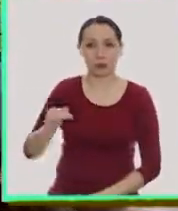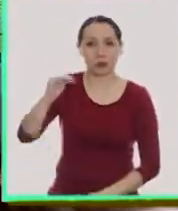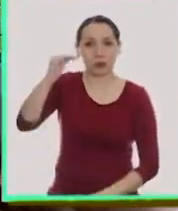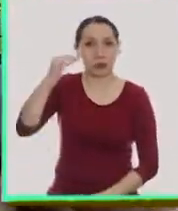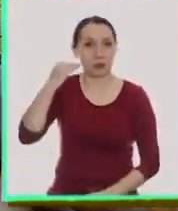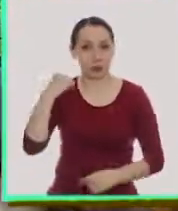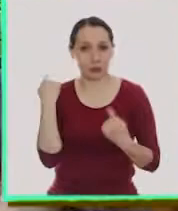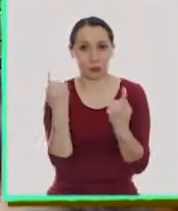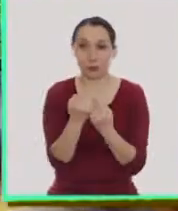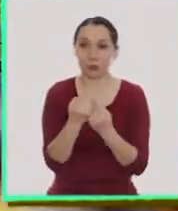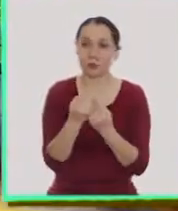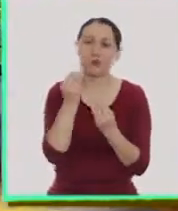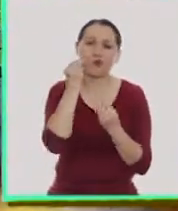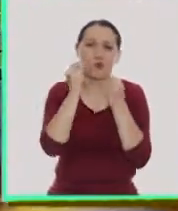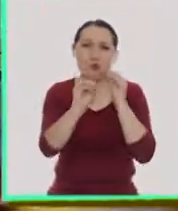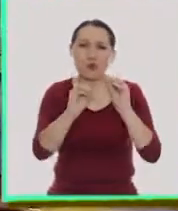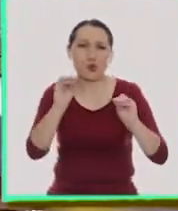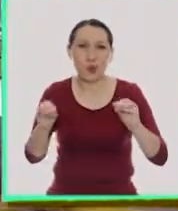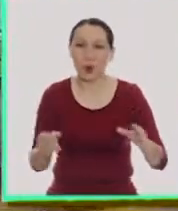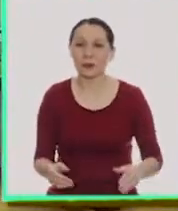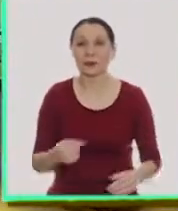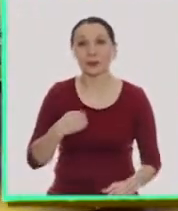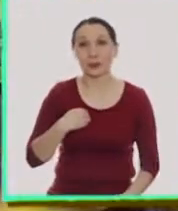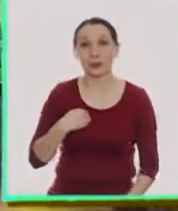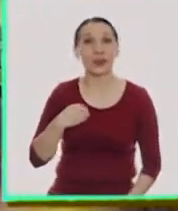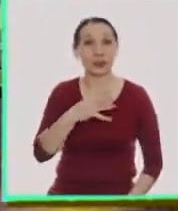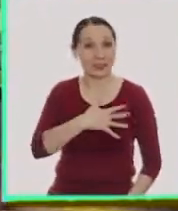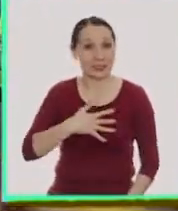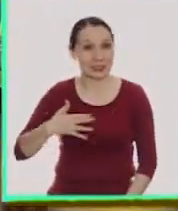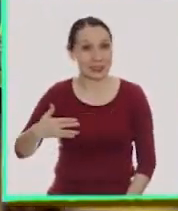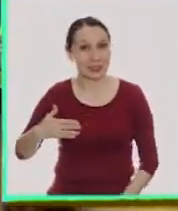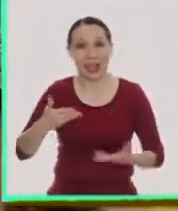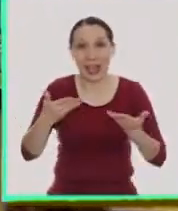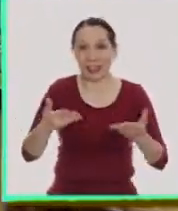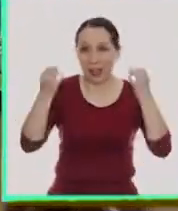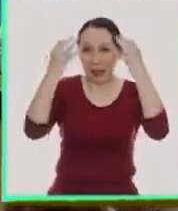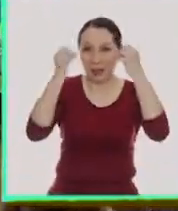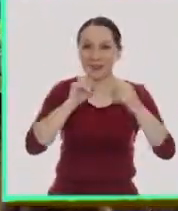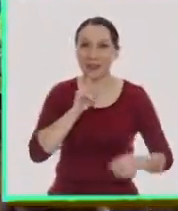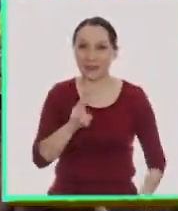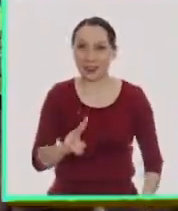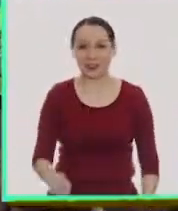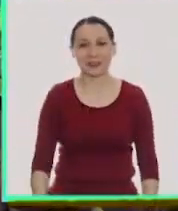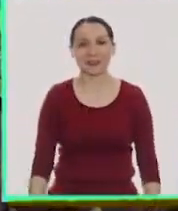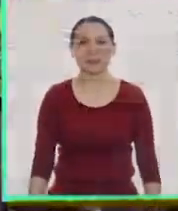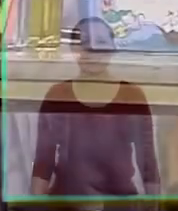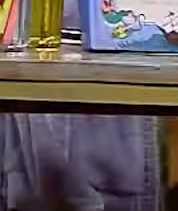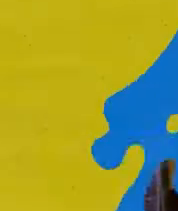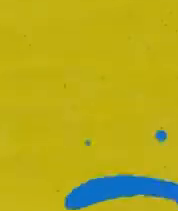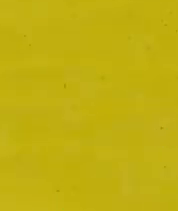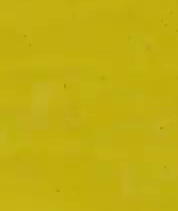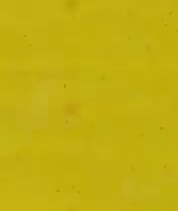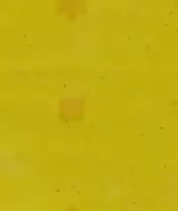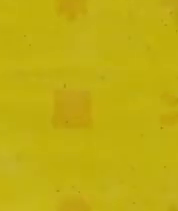proceso de crecimiento. ¡Les mando un beso grande! Soy Trini y esto es Aprendo TV.